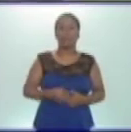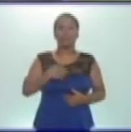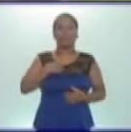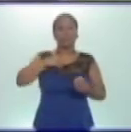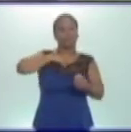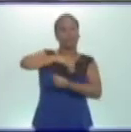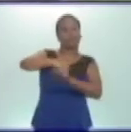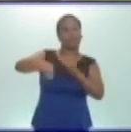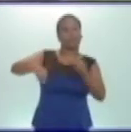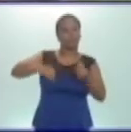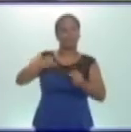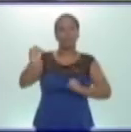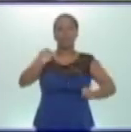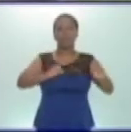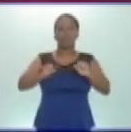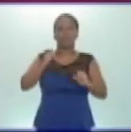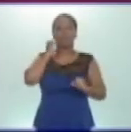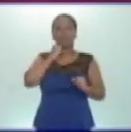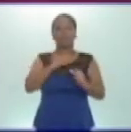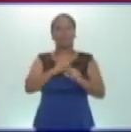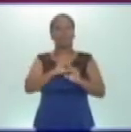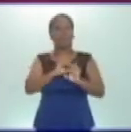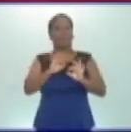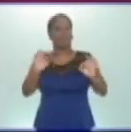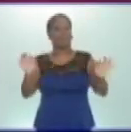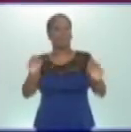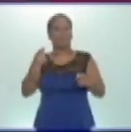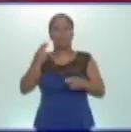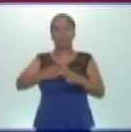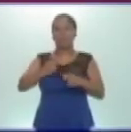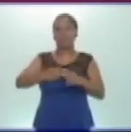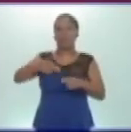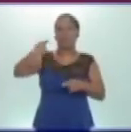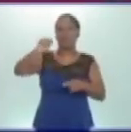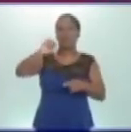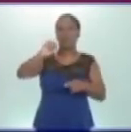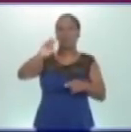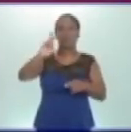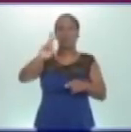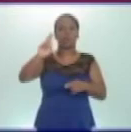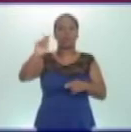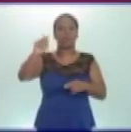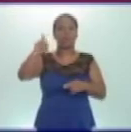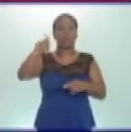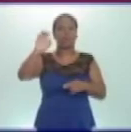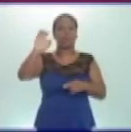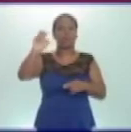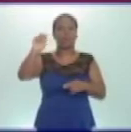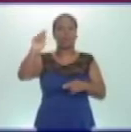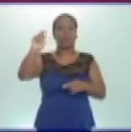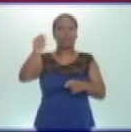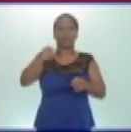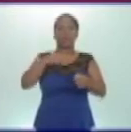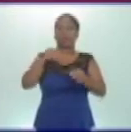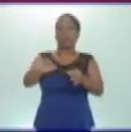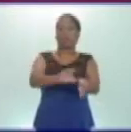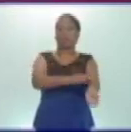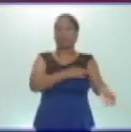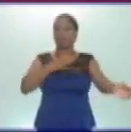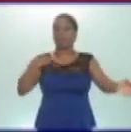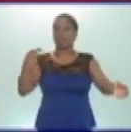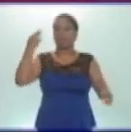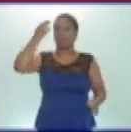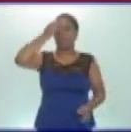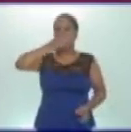en sustancias más simples llamadas nutrientes. Estos nutrientes son transportados por la sangre alrededor de nuestro